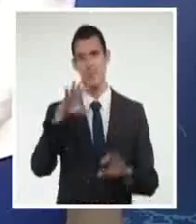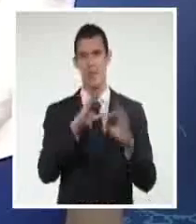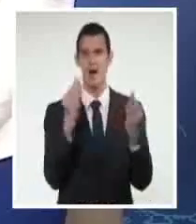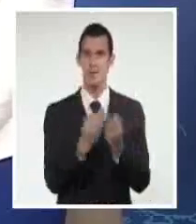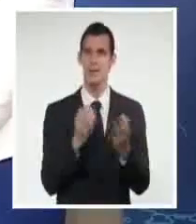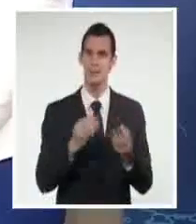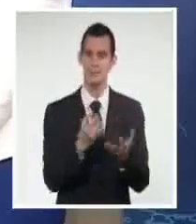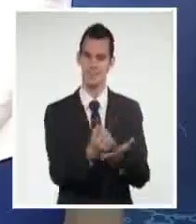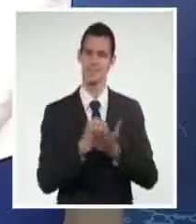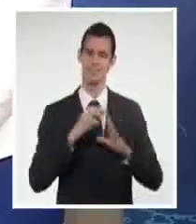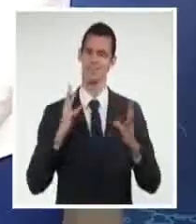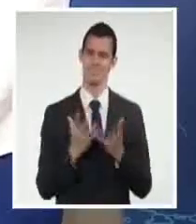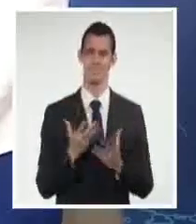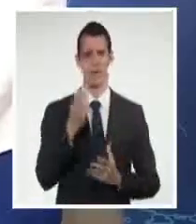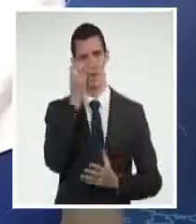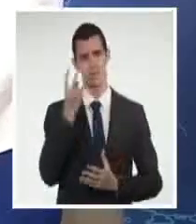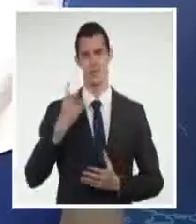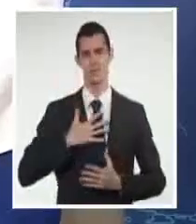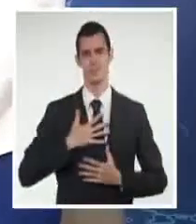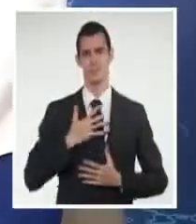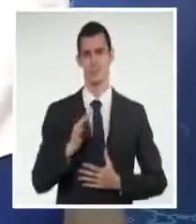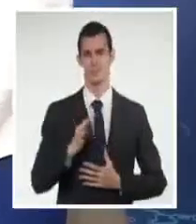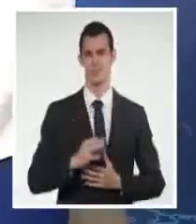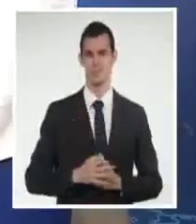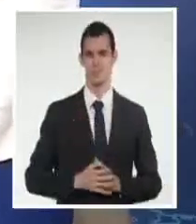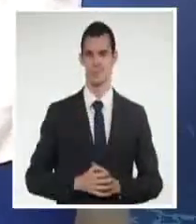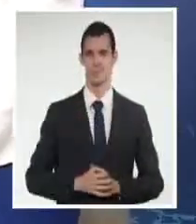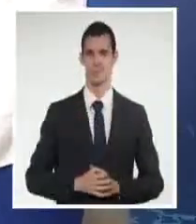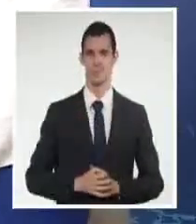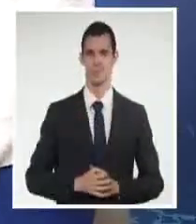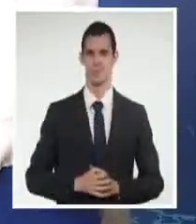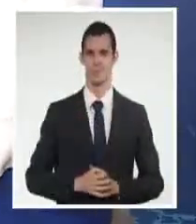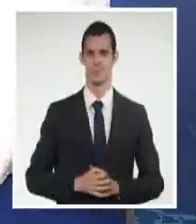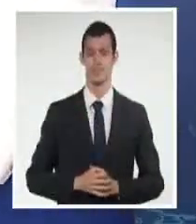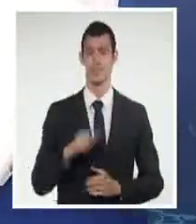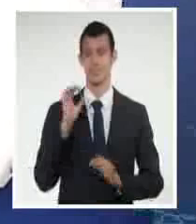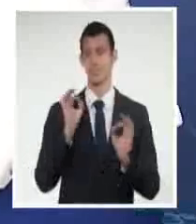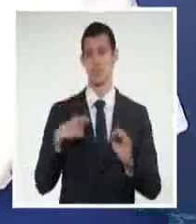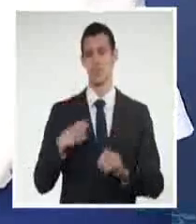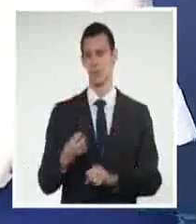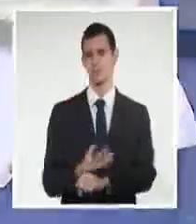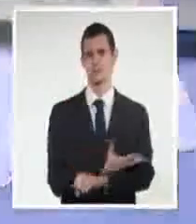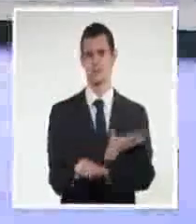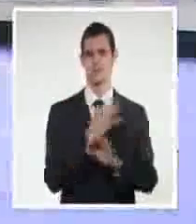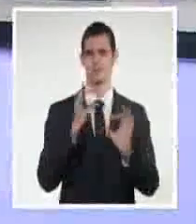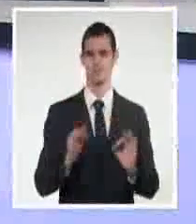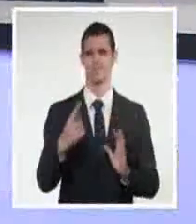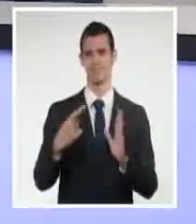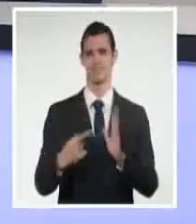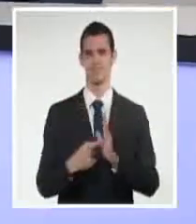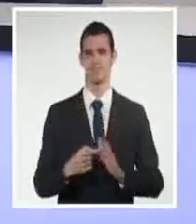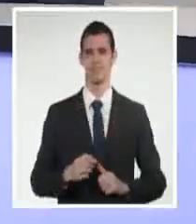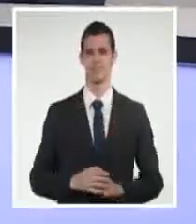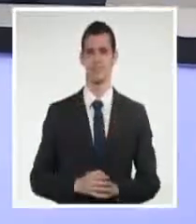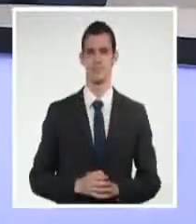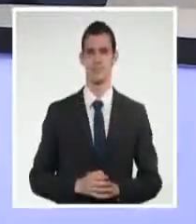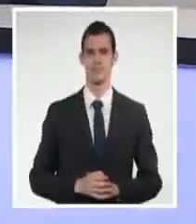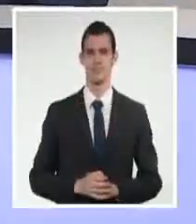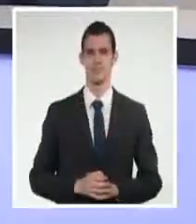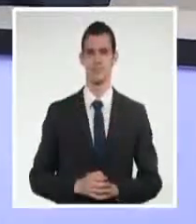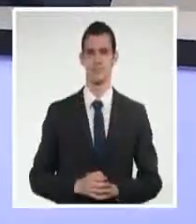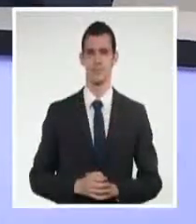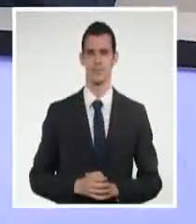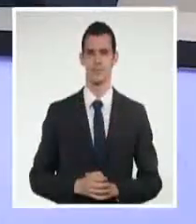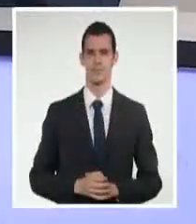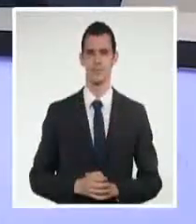me dio la vida. Y ante esta emoción, realmente, porque esa